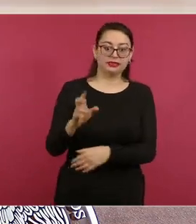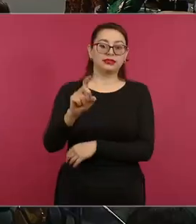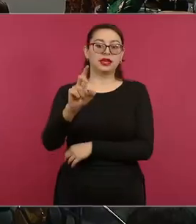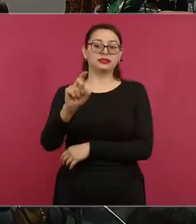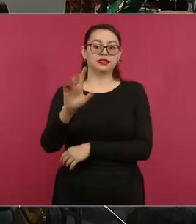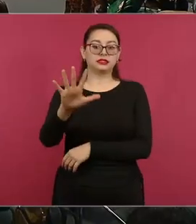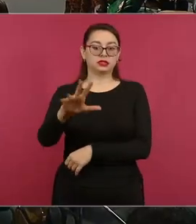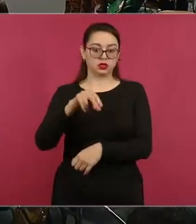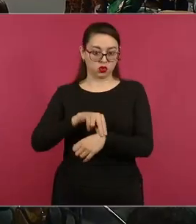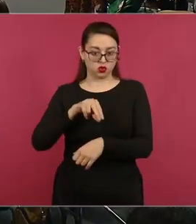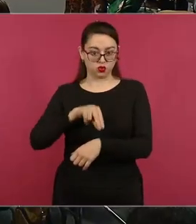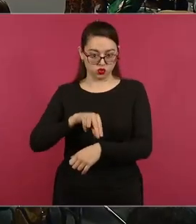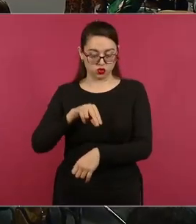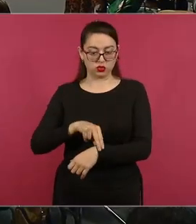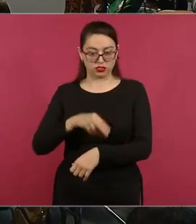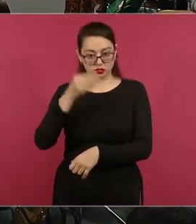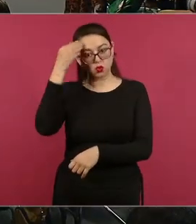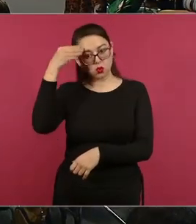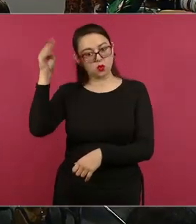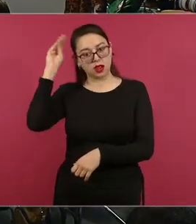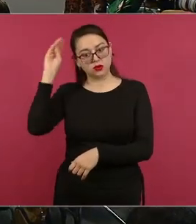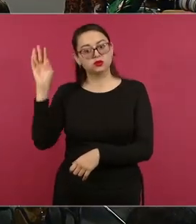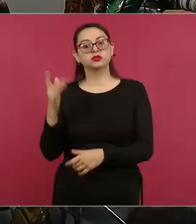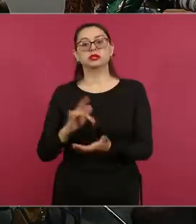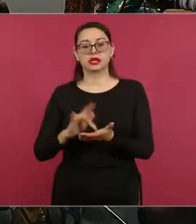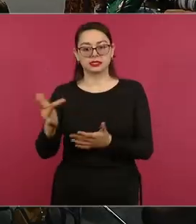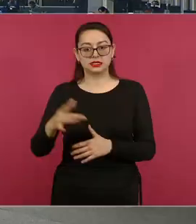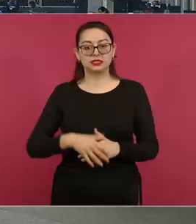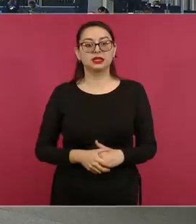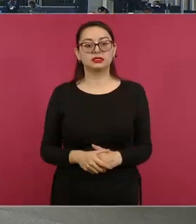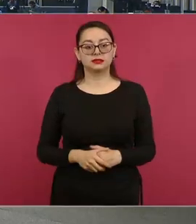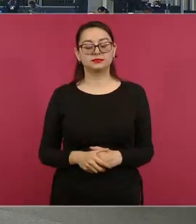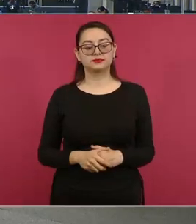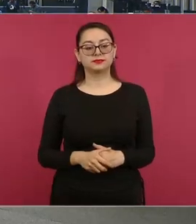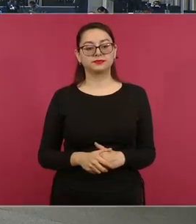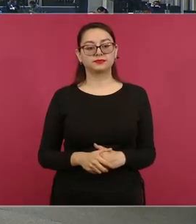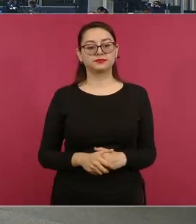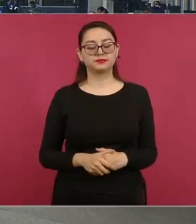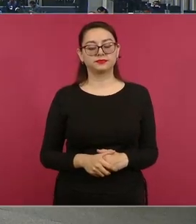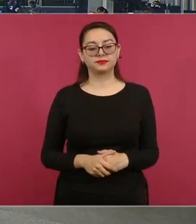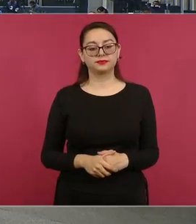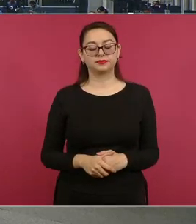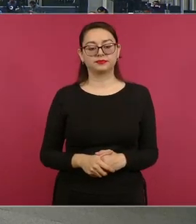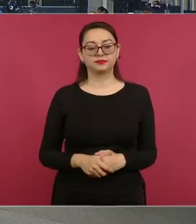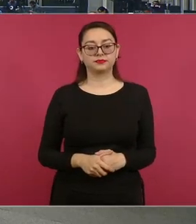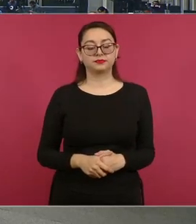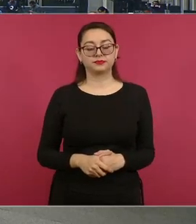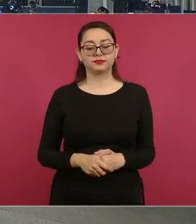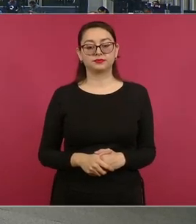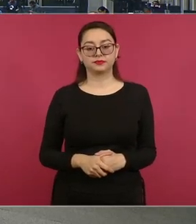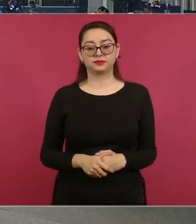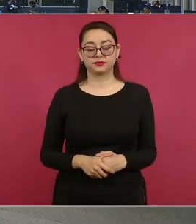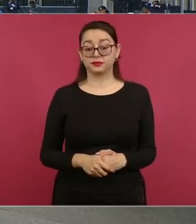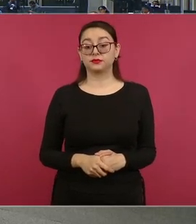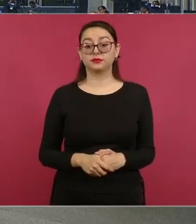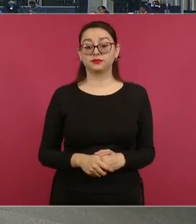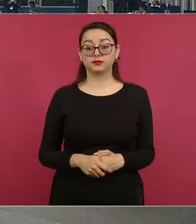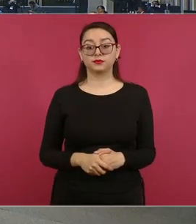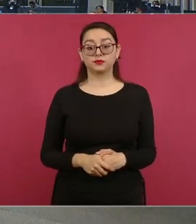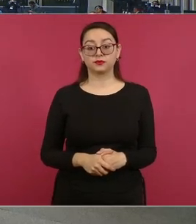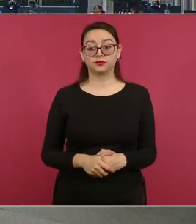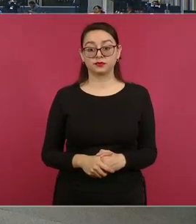Acapulco auxiliando. Y hay apoyo de…